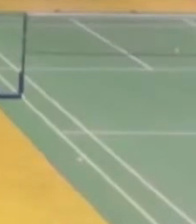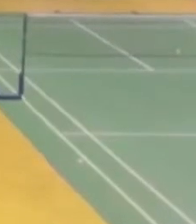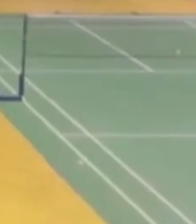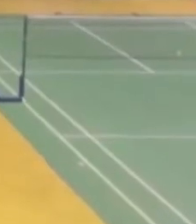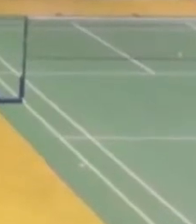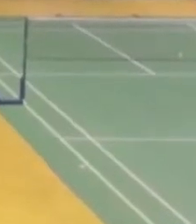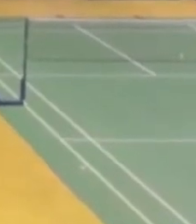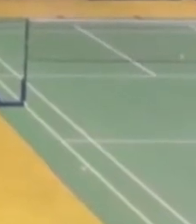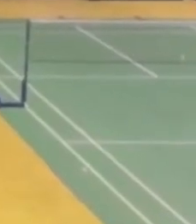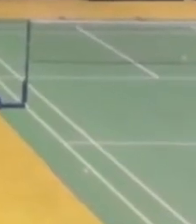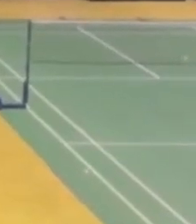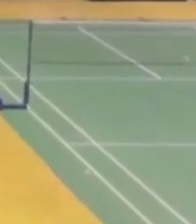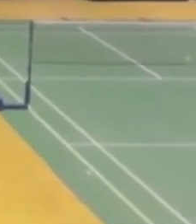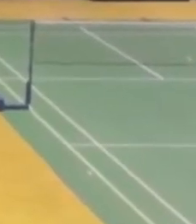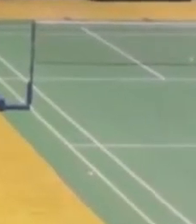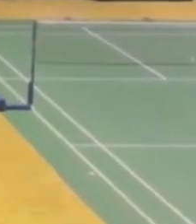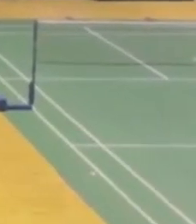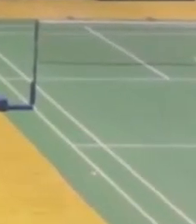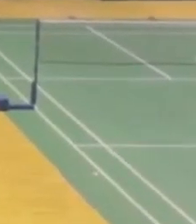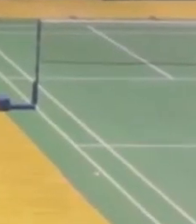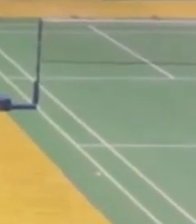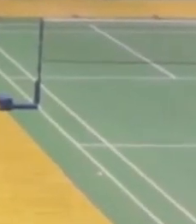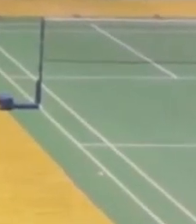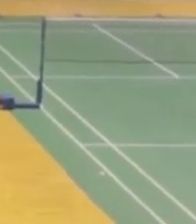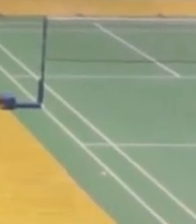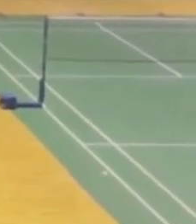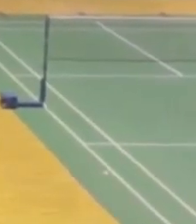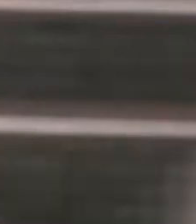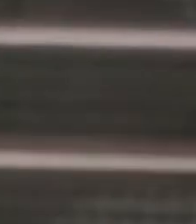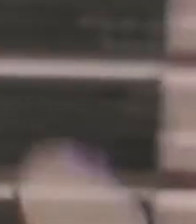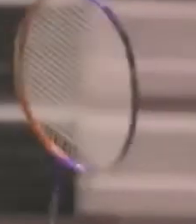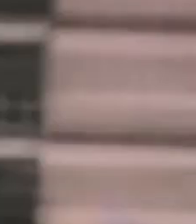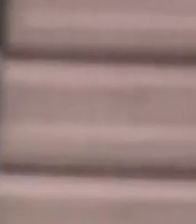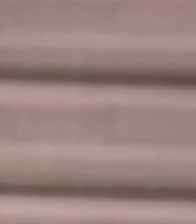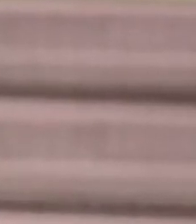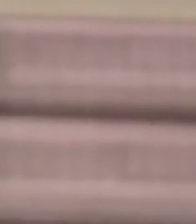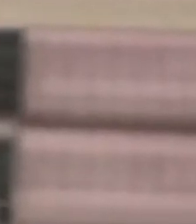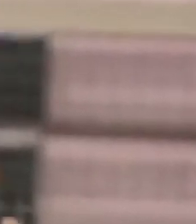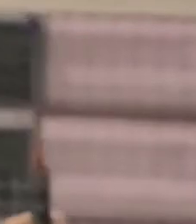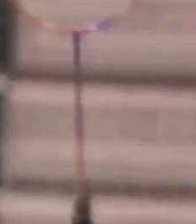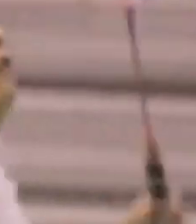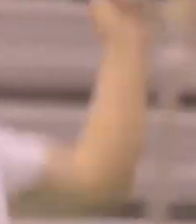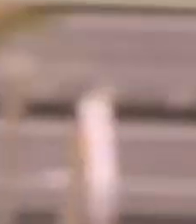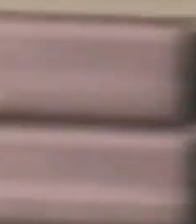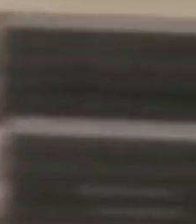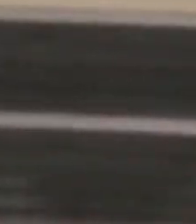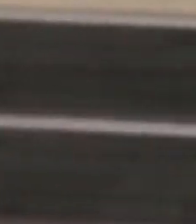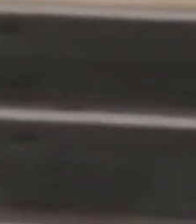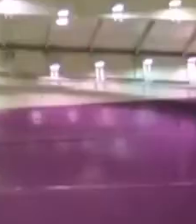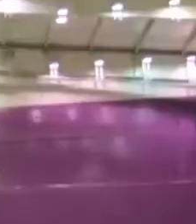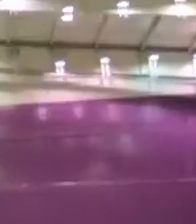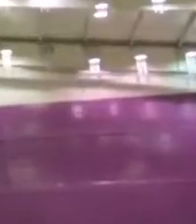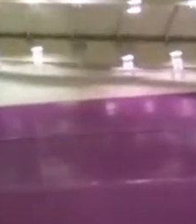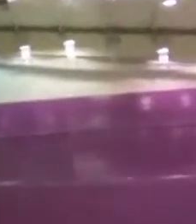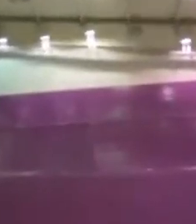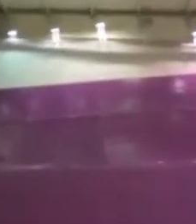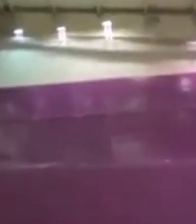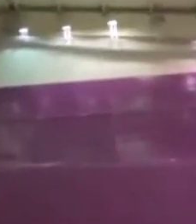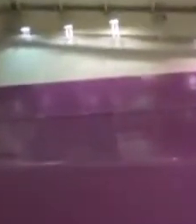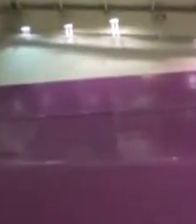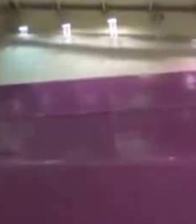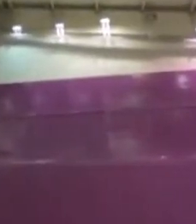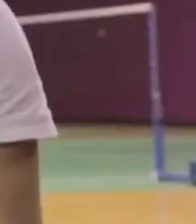Actualmente soy parte de la Federación Peruana para Badminton, tuve la oportunidad de jugar en los Juegos Parapanamericanos de Lima 2019